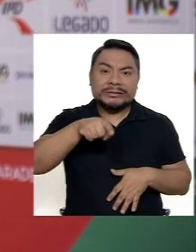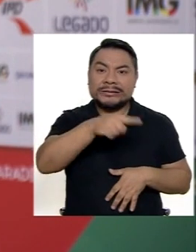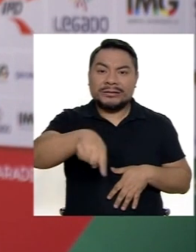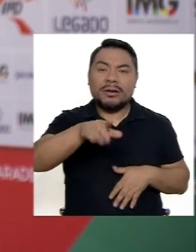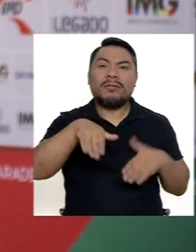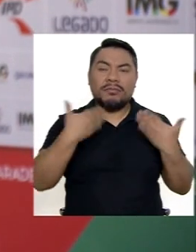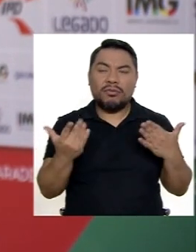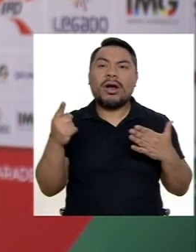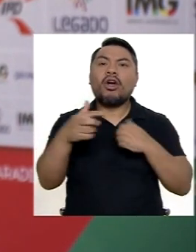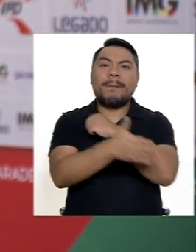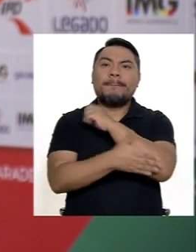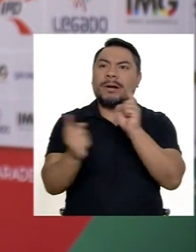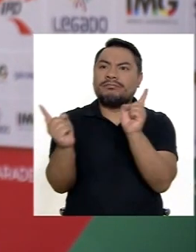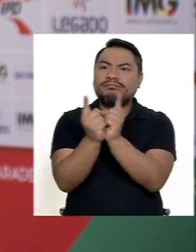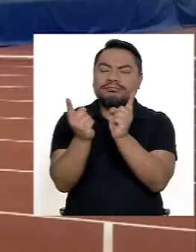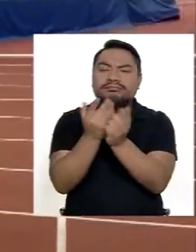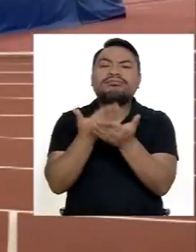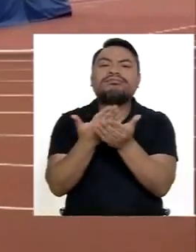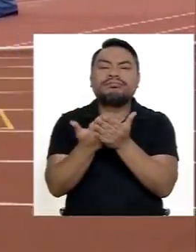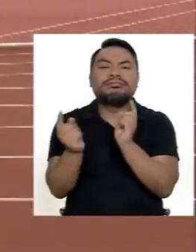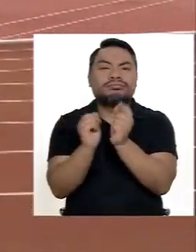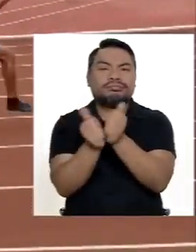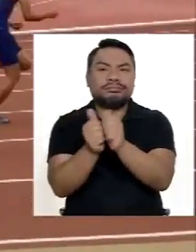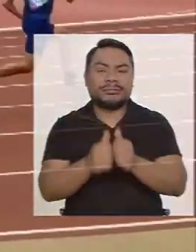ellos puedan tener roce internacional